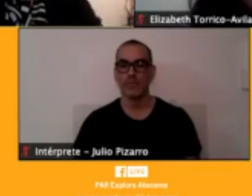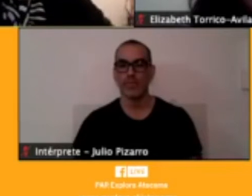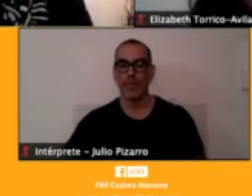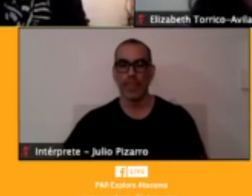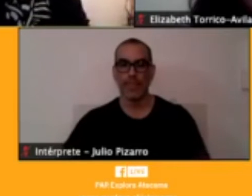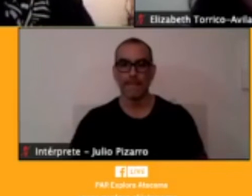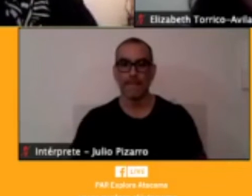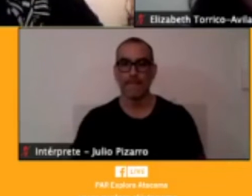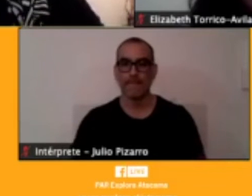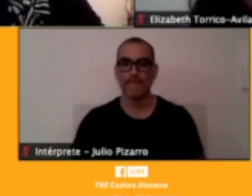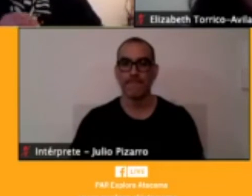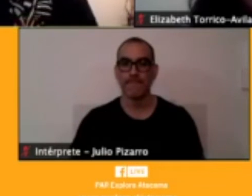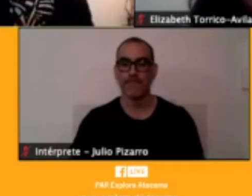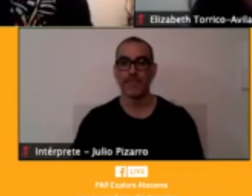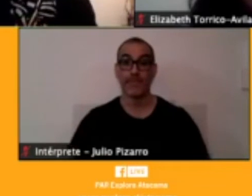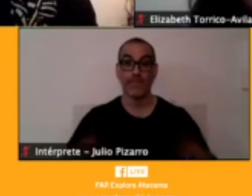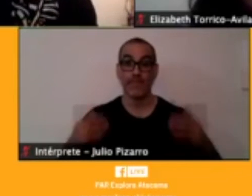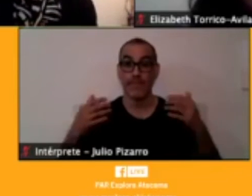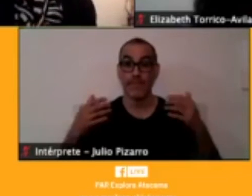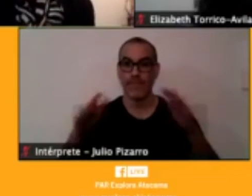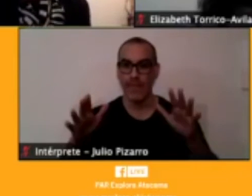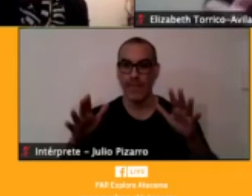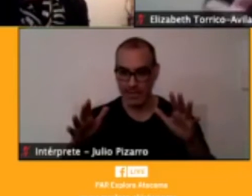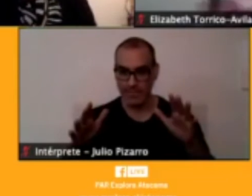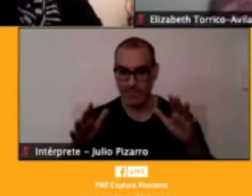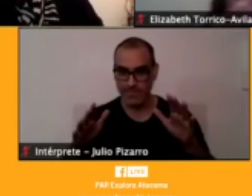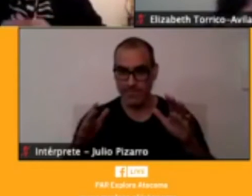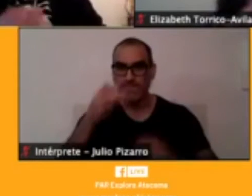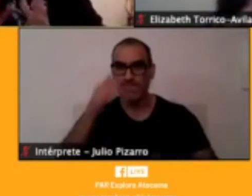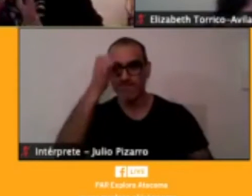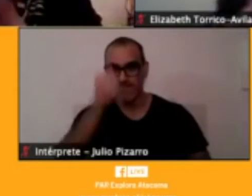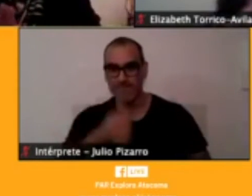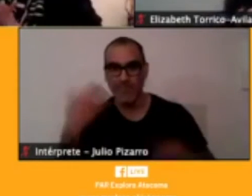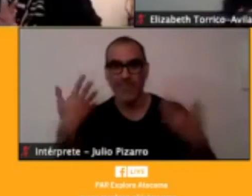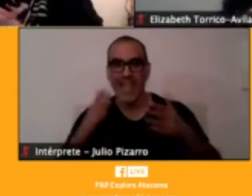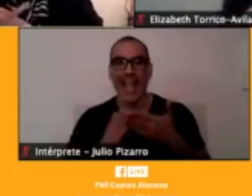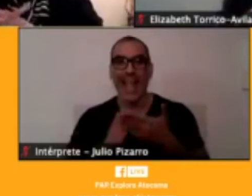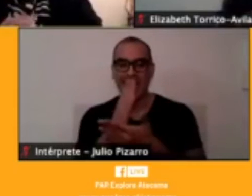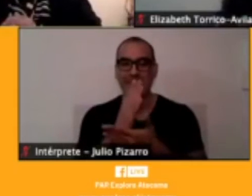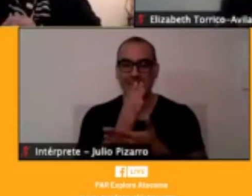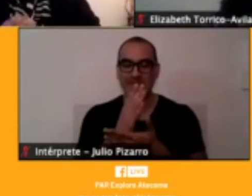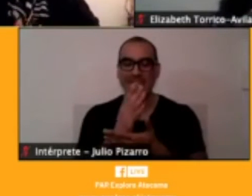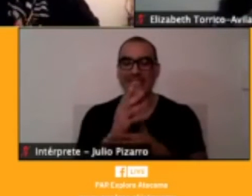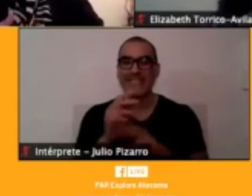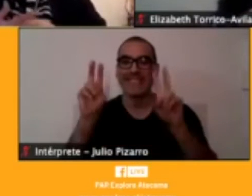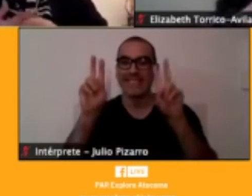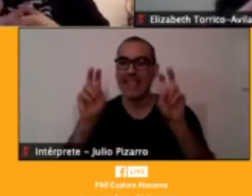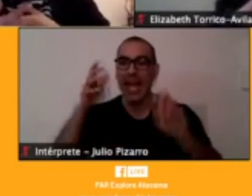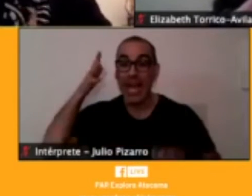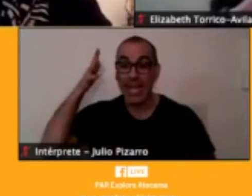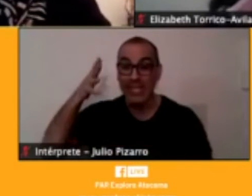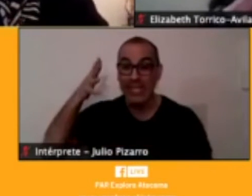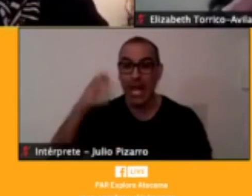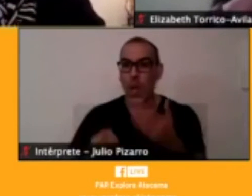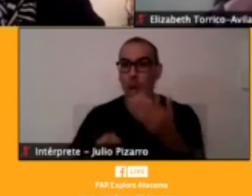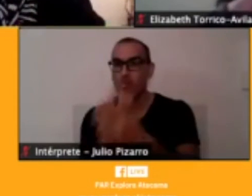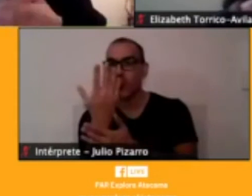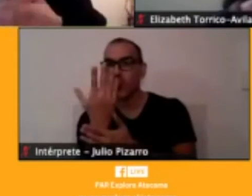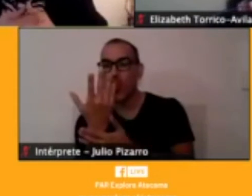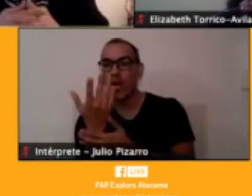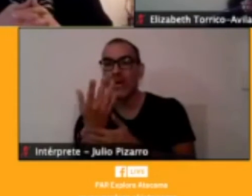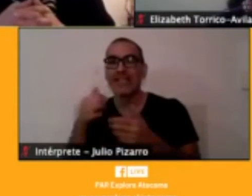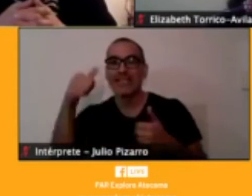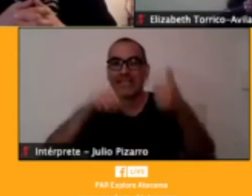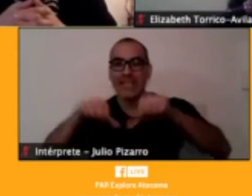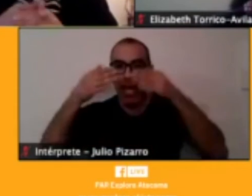Ya. Ahora sí. Ahora vamos a dar comienzo a nuestra nueva sesión de Ciencia Abierta. Les queremos dar la